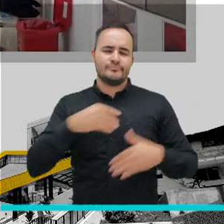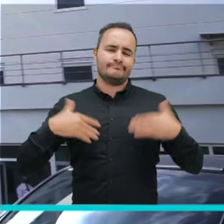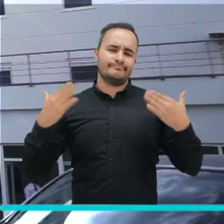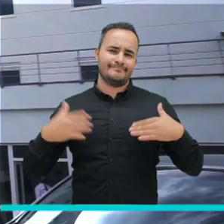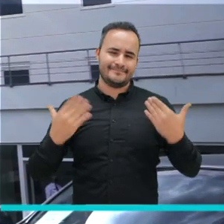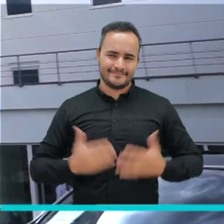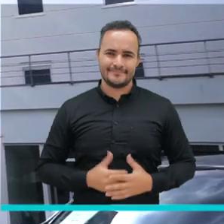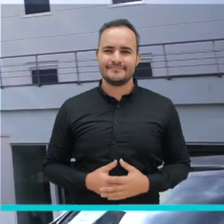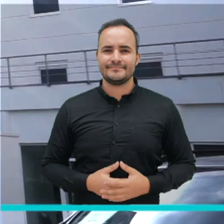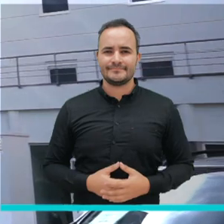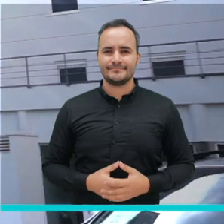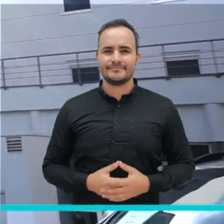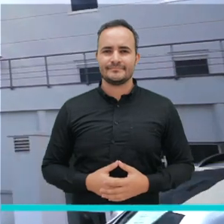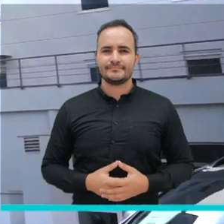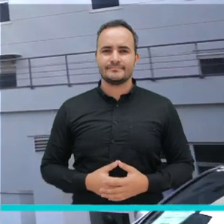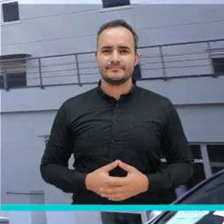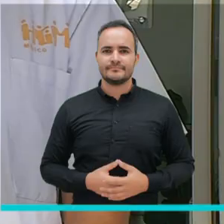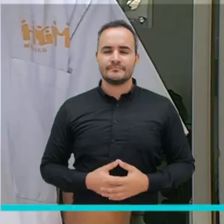nosotros.